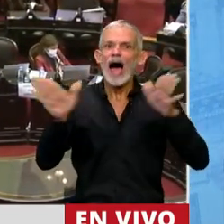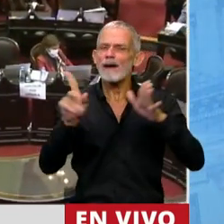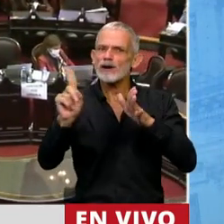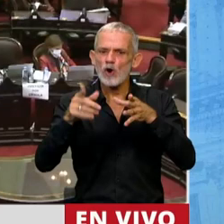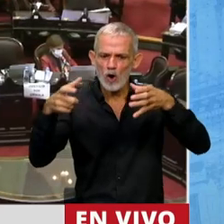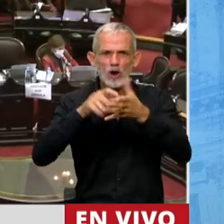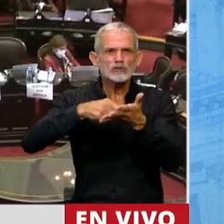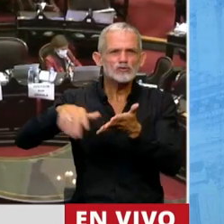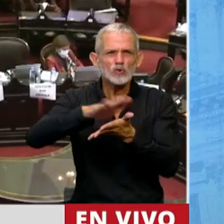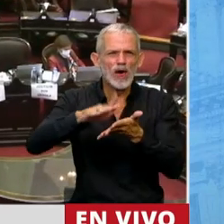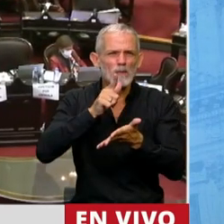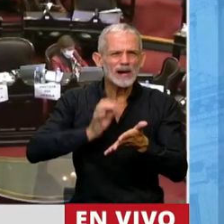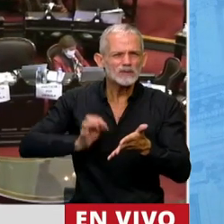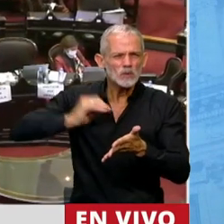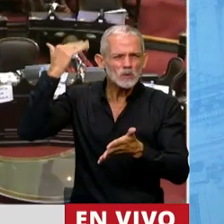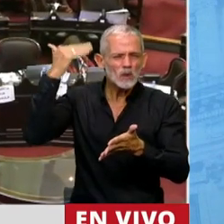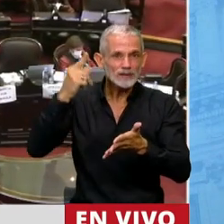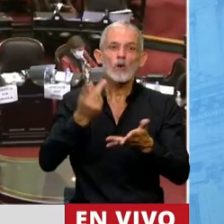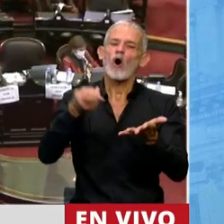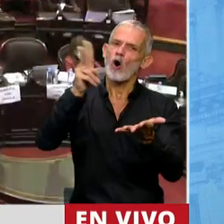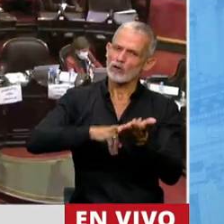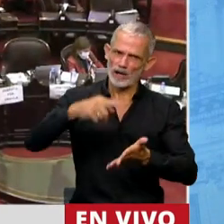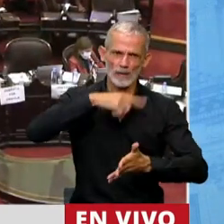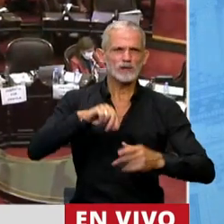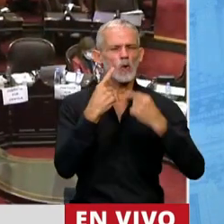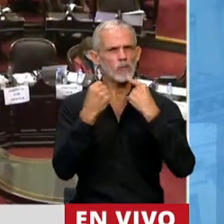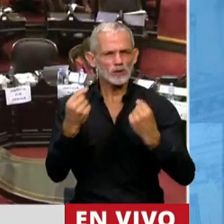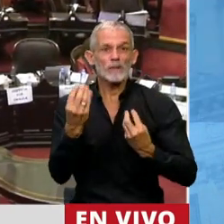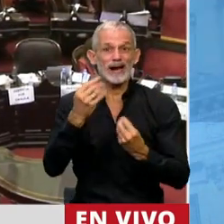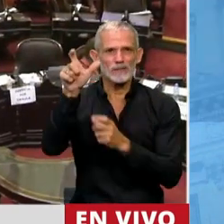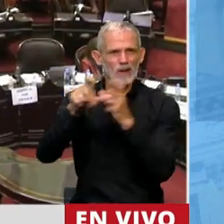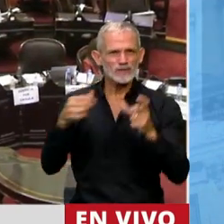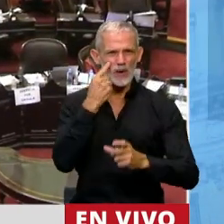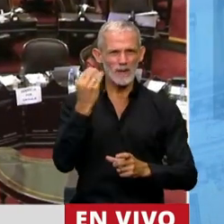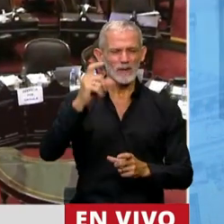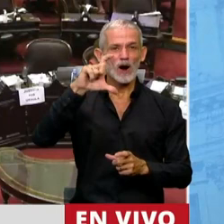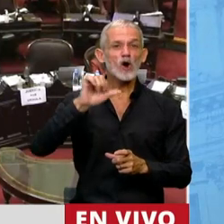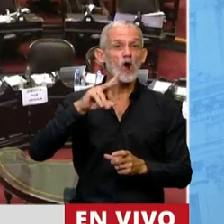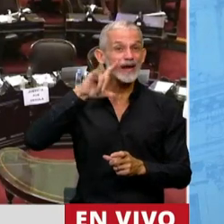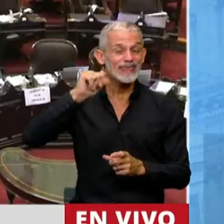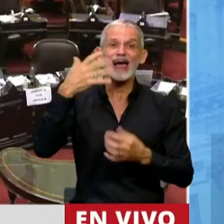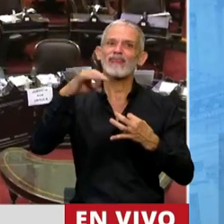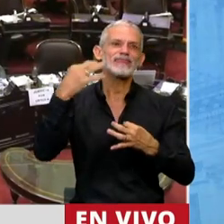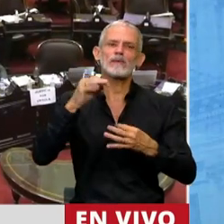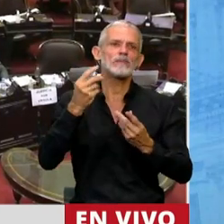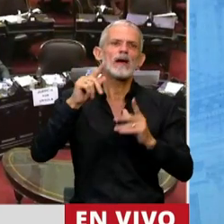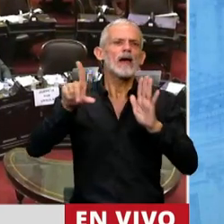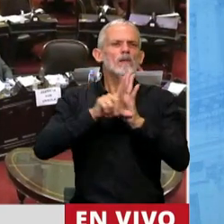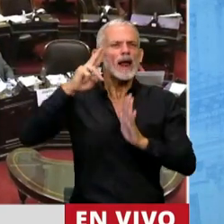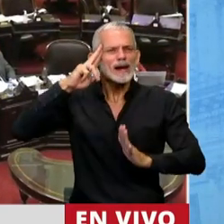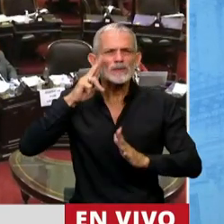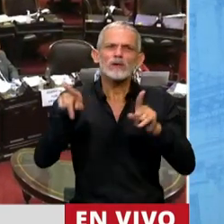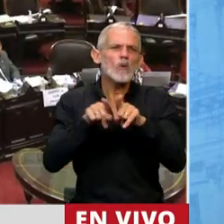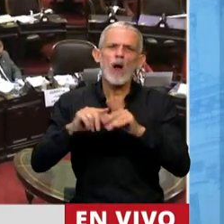un sitio medieval, volveremos a manifestarnos para que los clorindenses vuelvan a ser tratados como argentinos y no